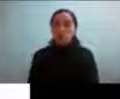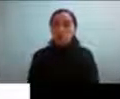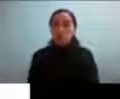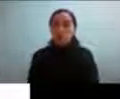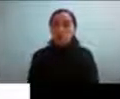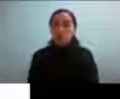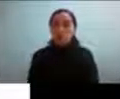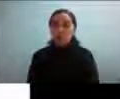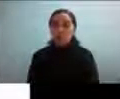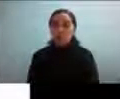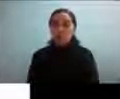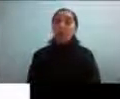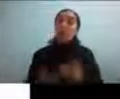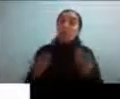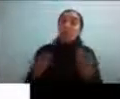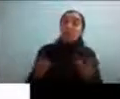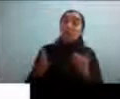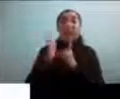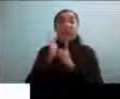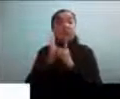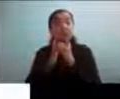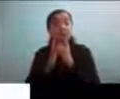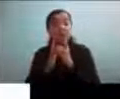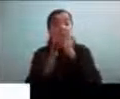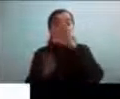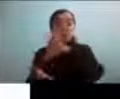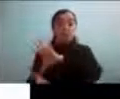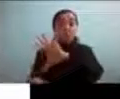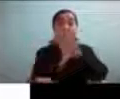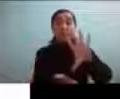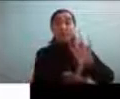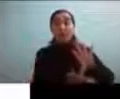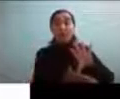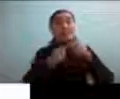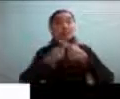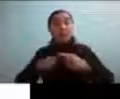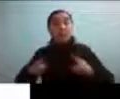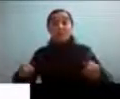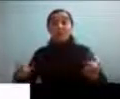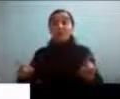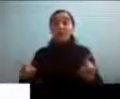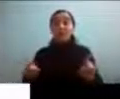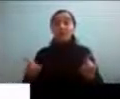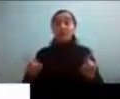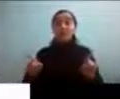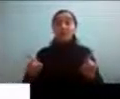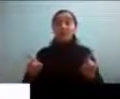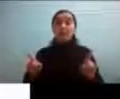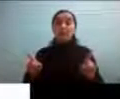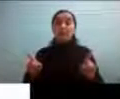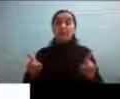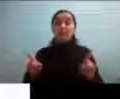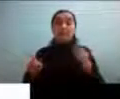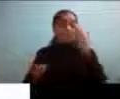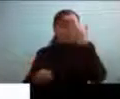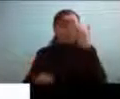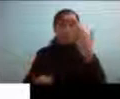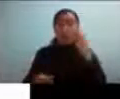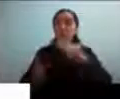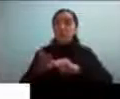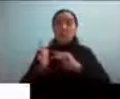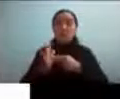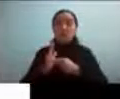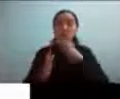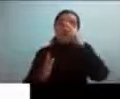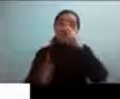si bien el desarrollo entre los distintos países es bastante distinto enfrentamos problemas similares